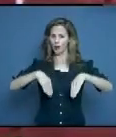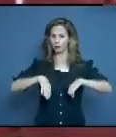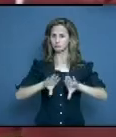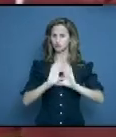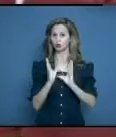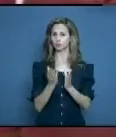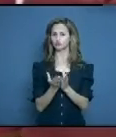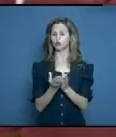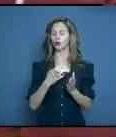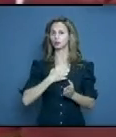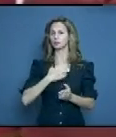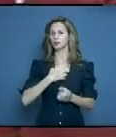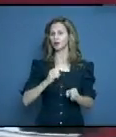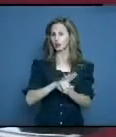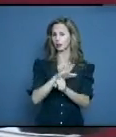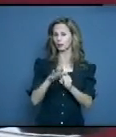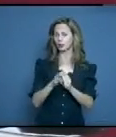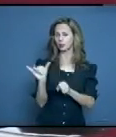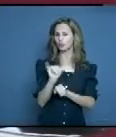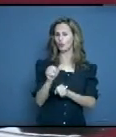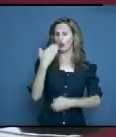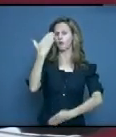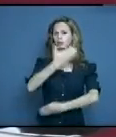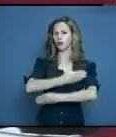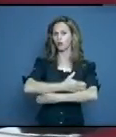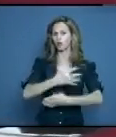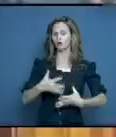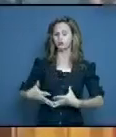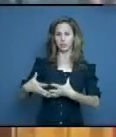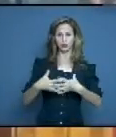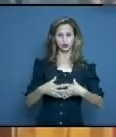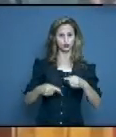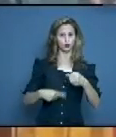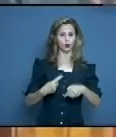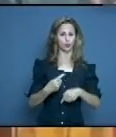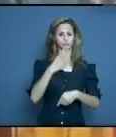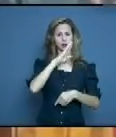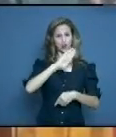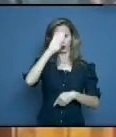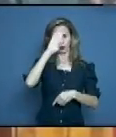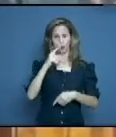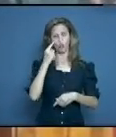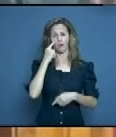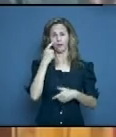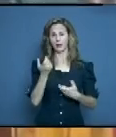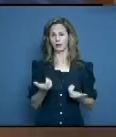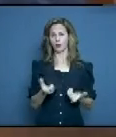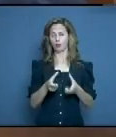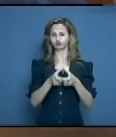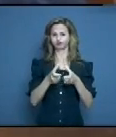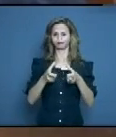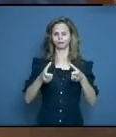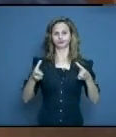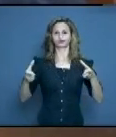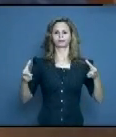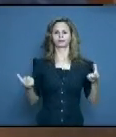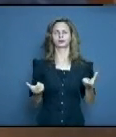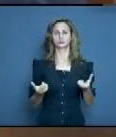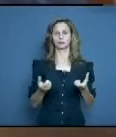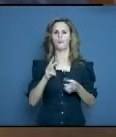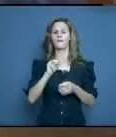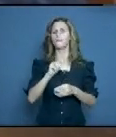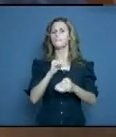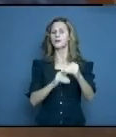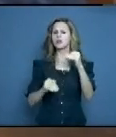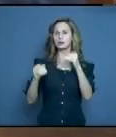-19 y el impacto del bloqueo, no se trabaja bien, pues el incremento de los casos es una realidad. Así lo señaló el primer ministro de Cuba,